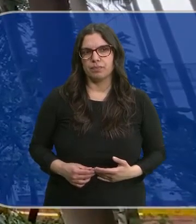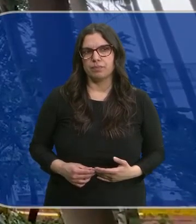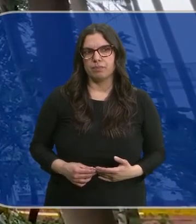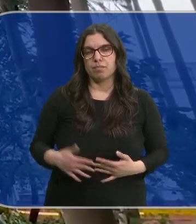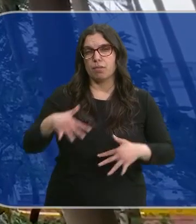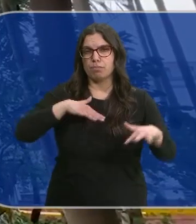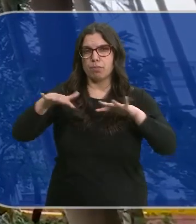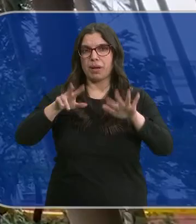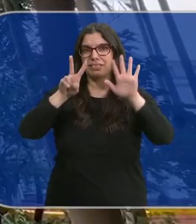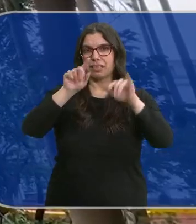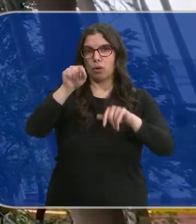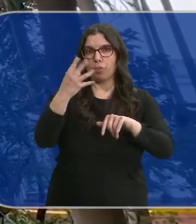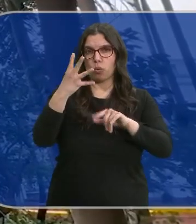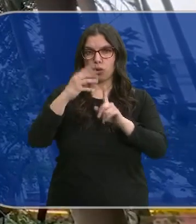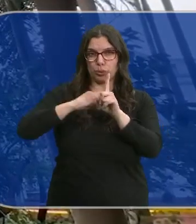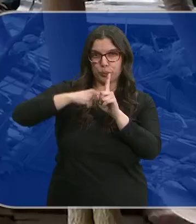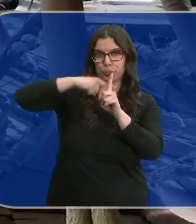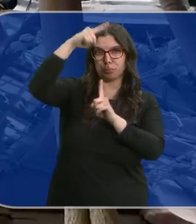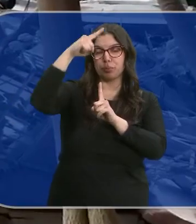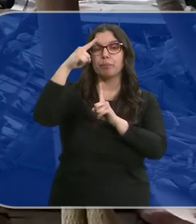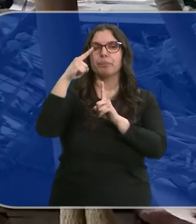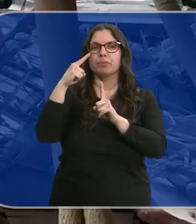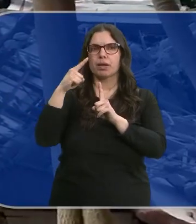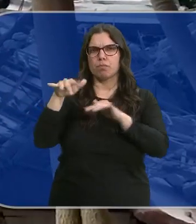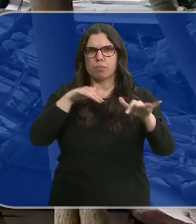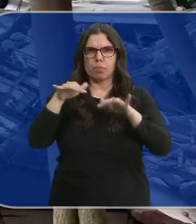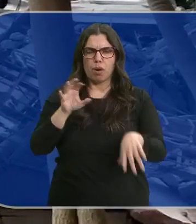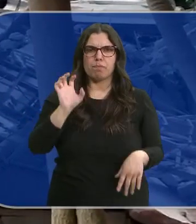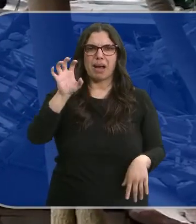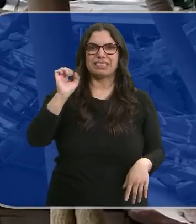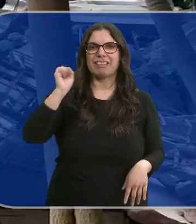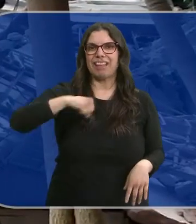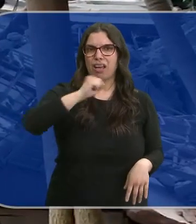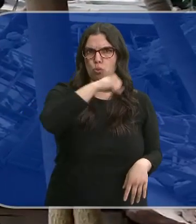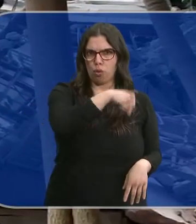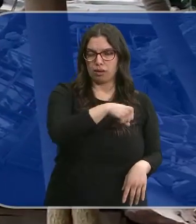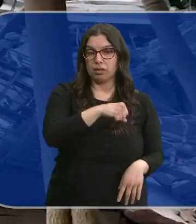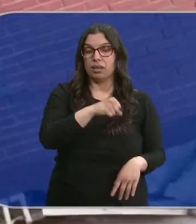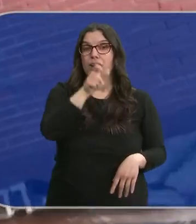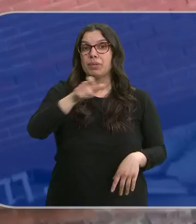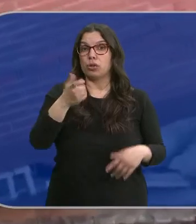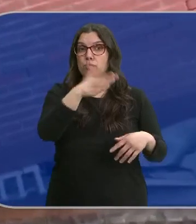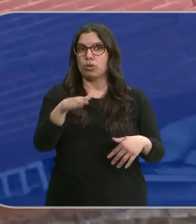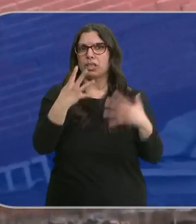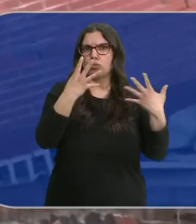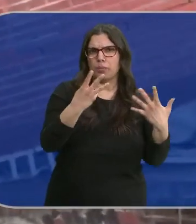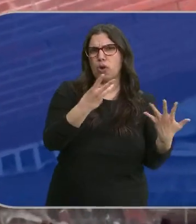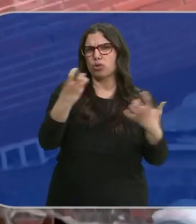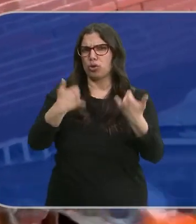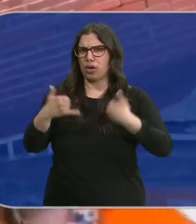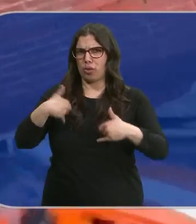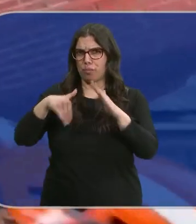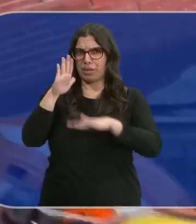Un terremoto de 7,4 grados en la escala Richter ha sacudido Taiwán, dejando al menos nueve muertos y más de 800 heridos.